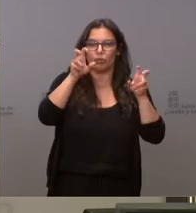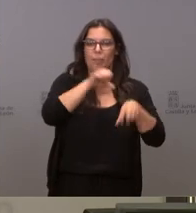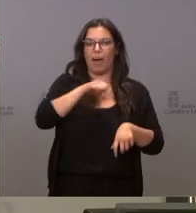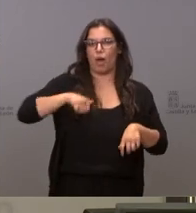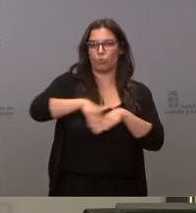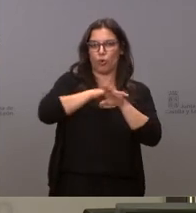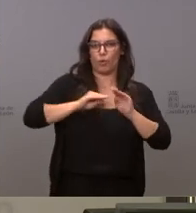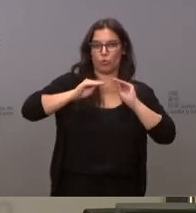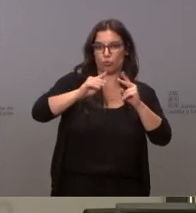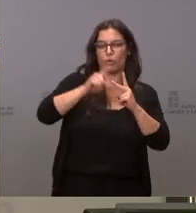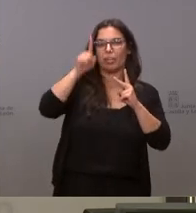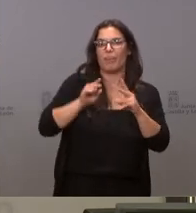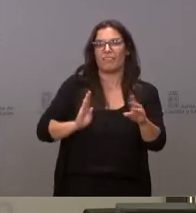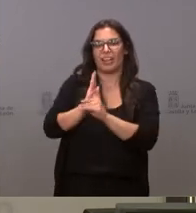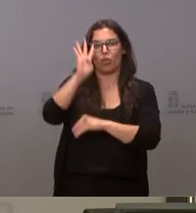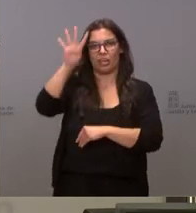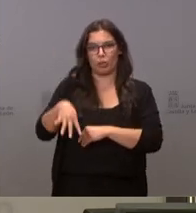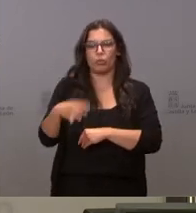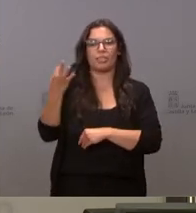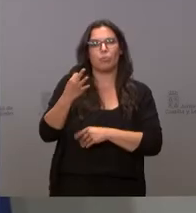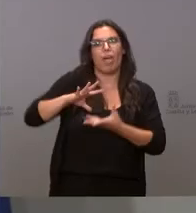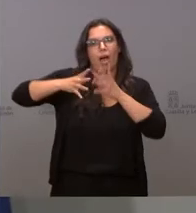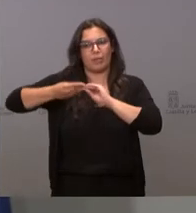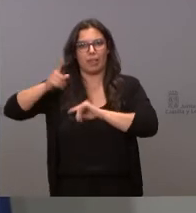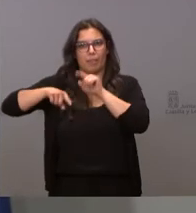se pueden hacer trajes a medida no sé qué le parecen estas palabras